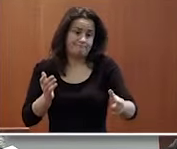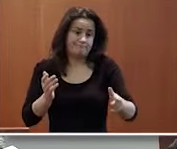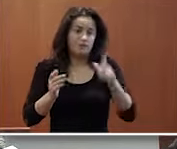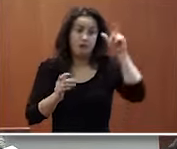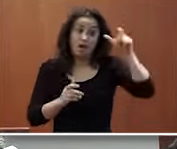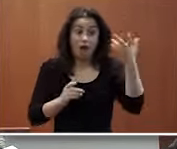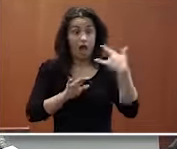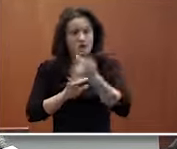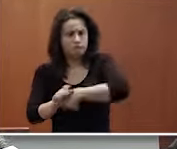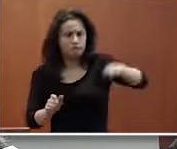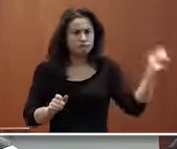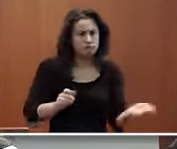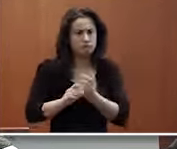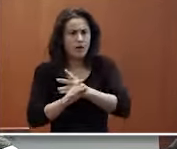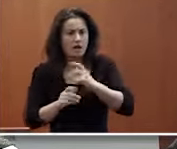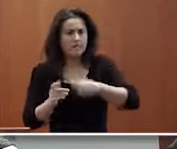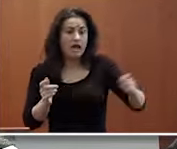jugador de tenis y persona muy activa